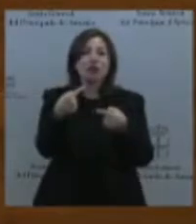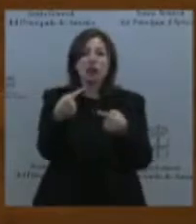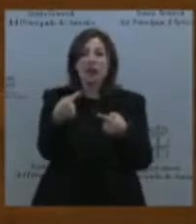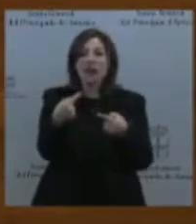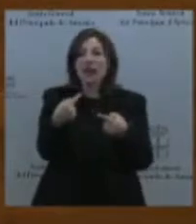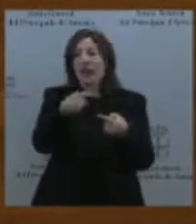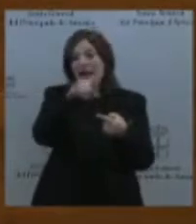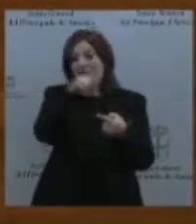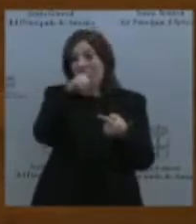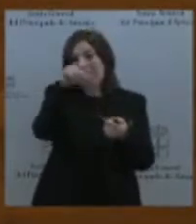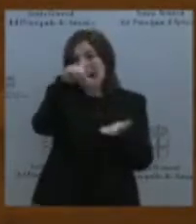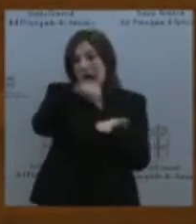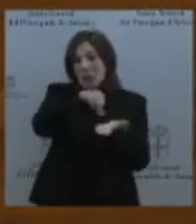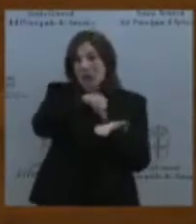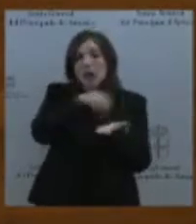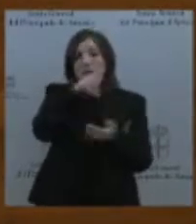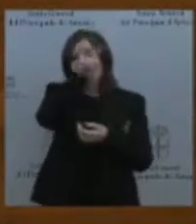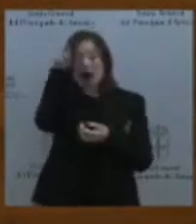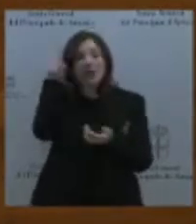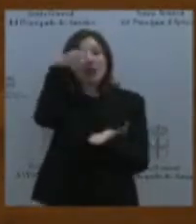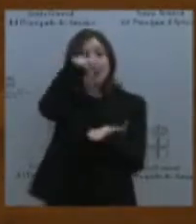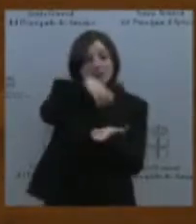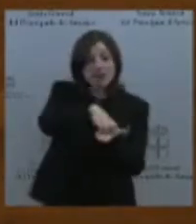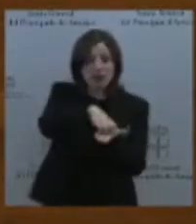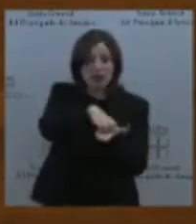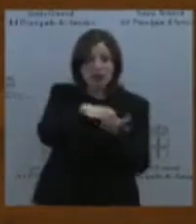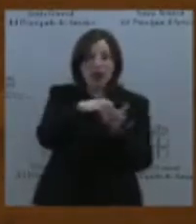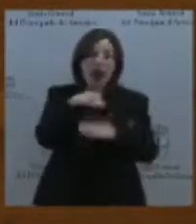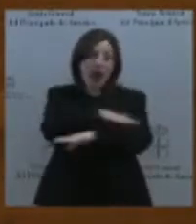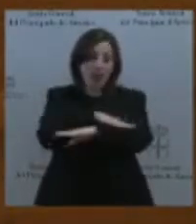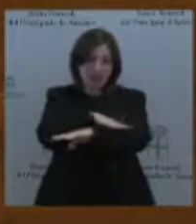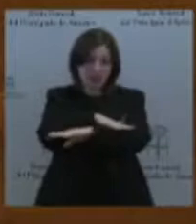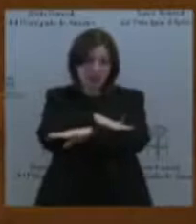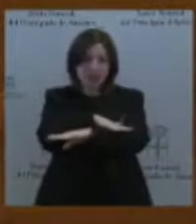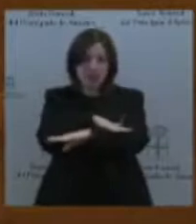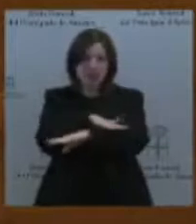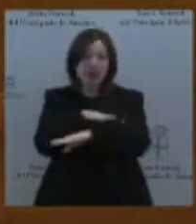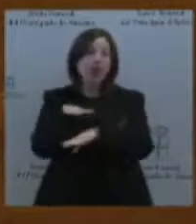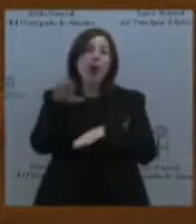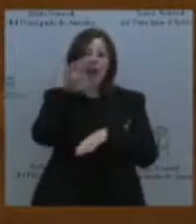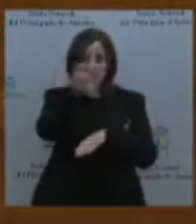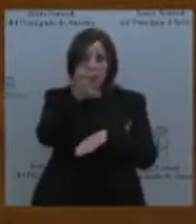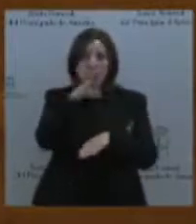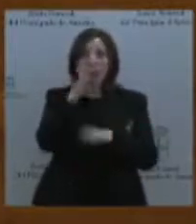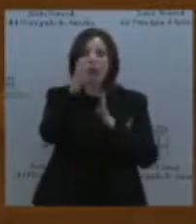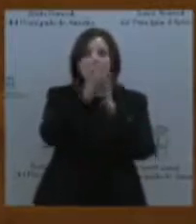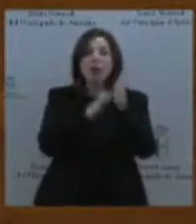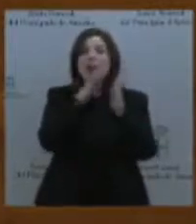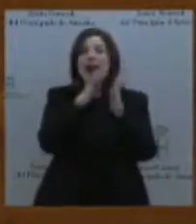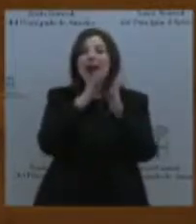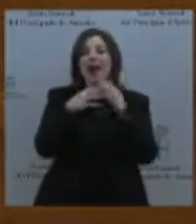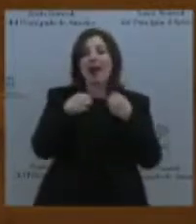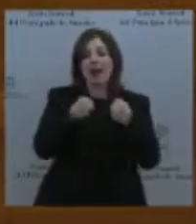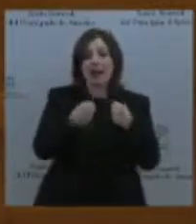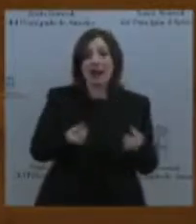la sede de la Administración del Estado. En segundo lugar, medidas fiscales para rebajar el coste de la energía. Yo quiero recordar que este Gobierno redujo del